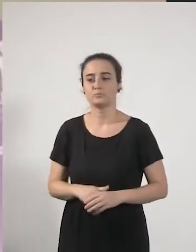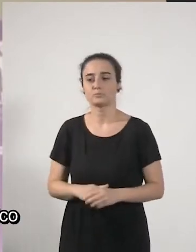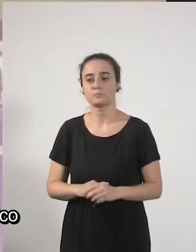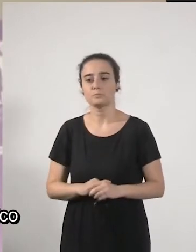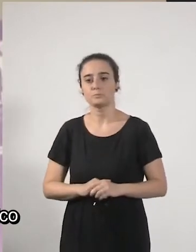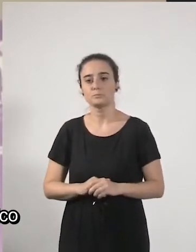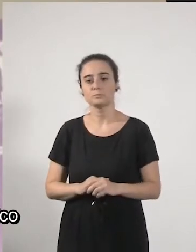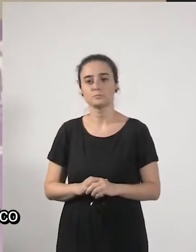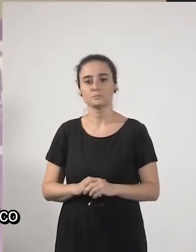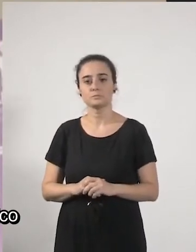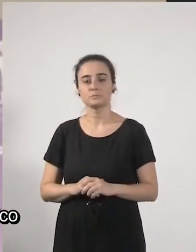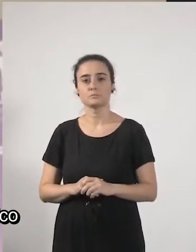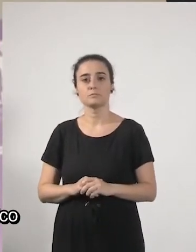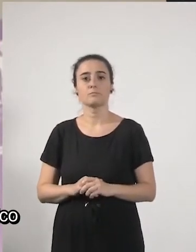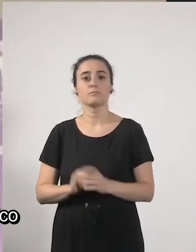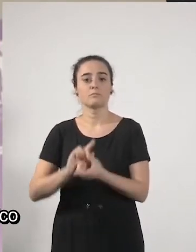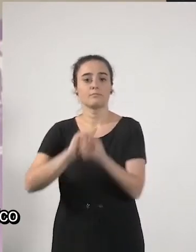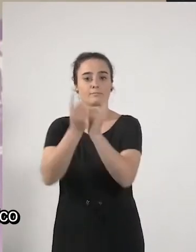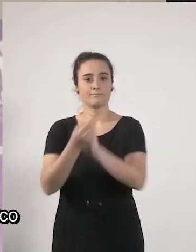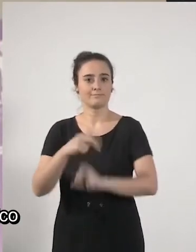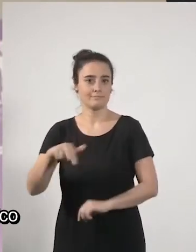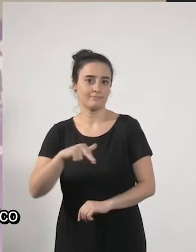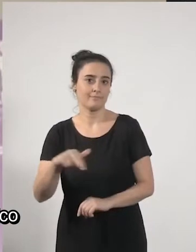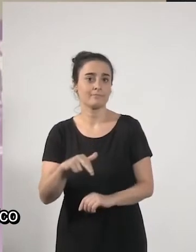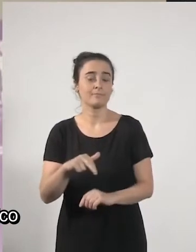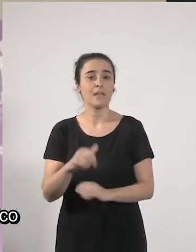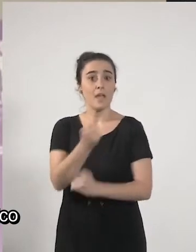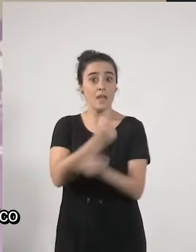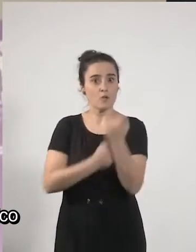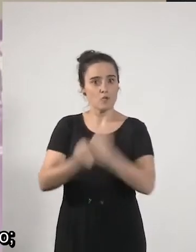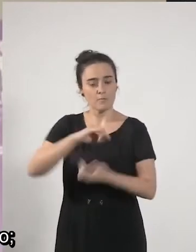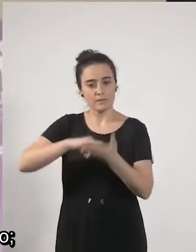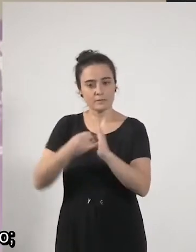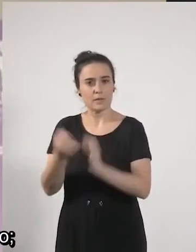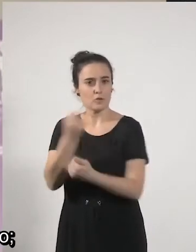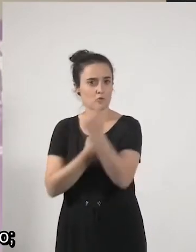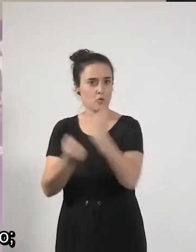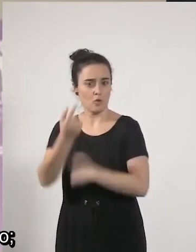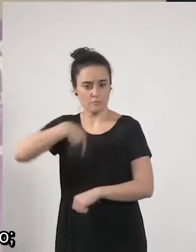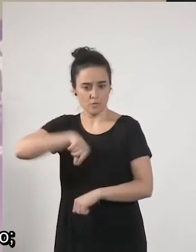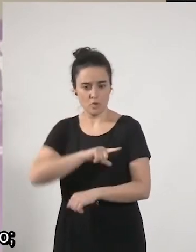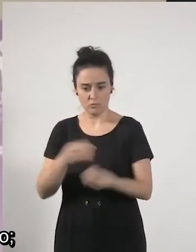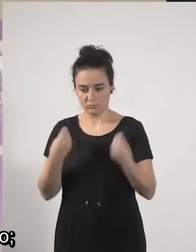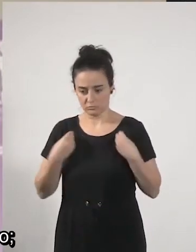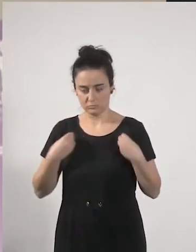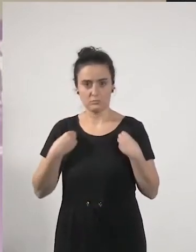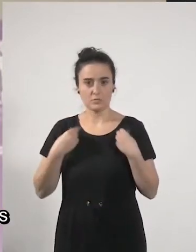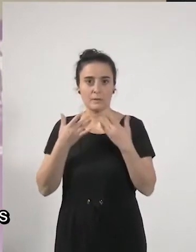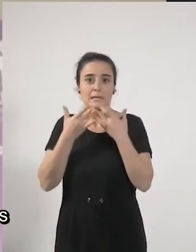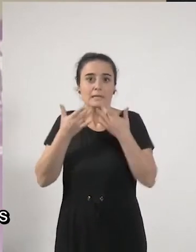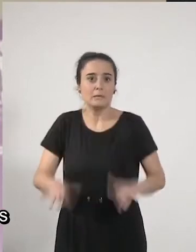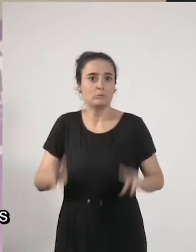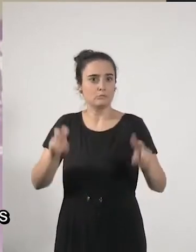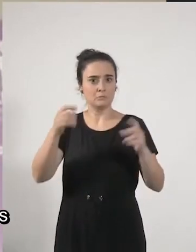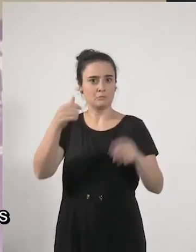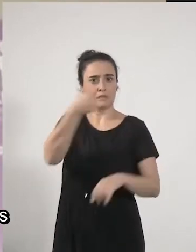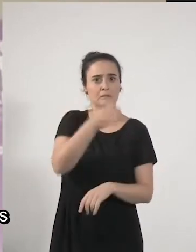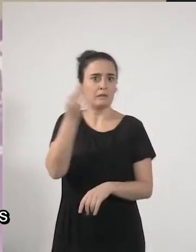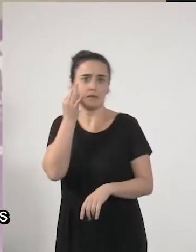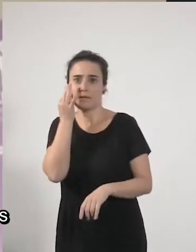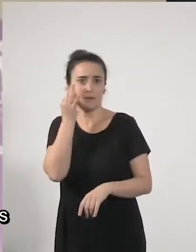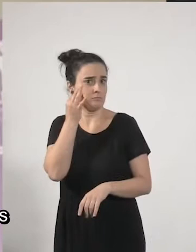La economía y el sistema ekonómiko en el que vivimos no son neutros en cuanto al género. Mujeres y hombres